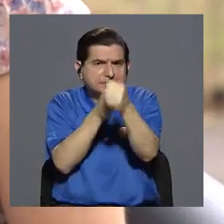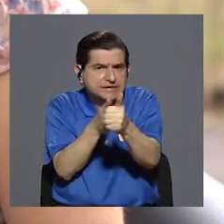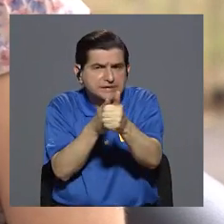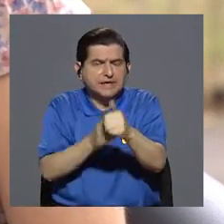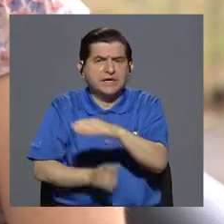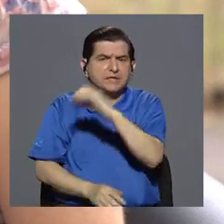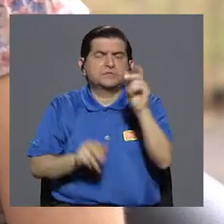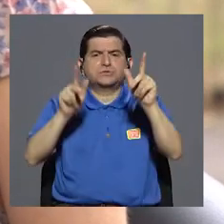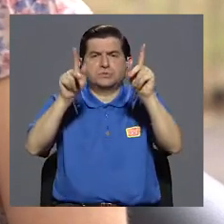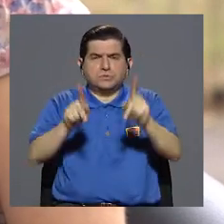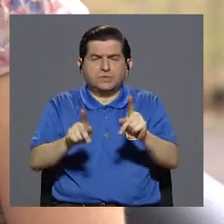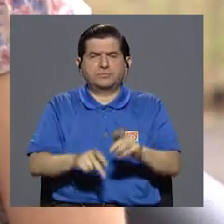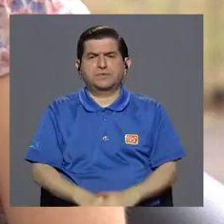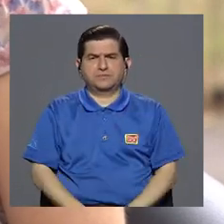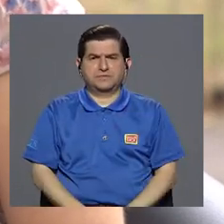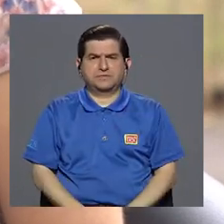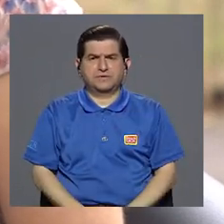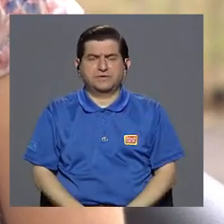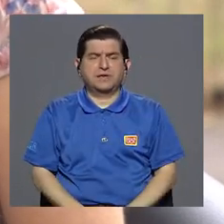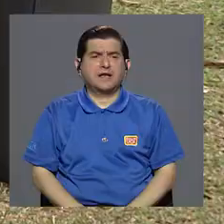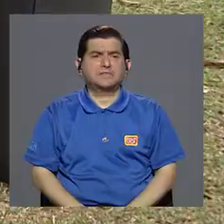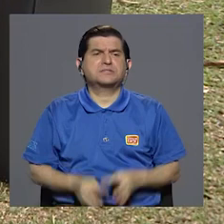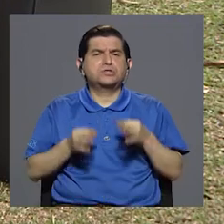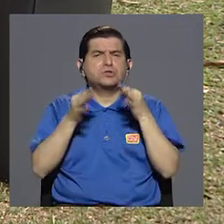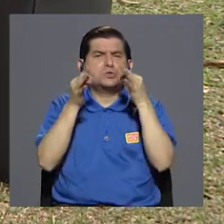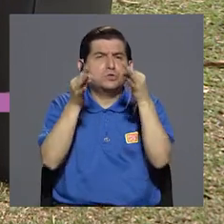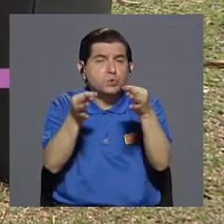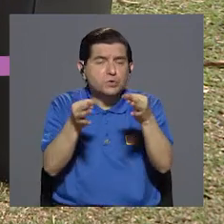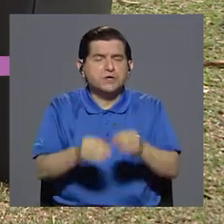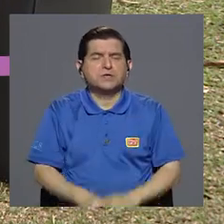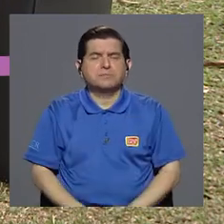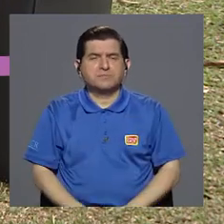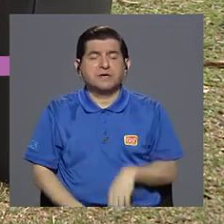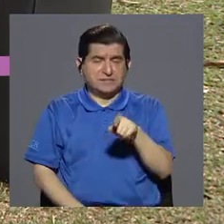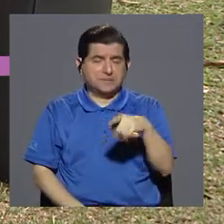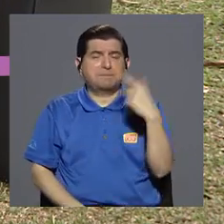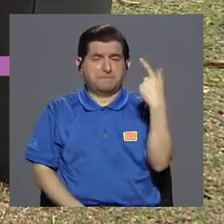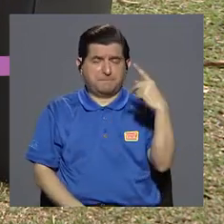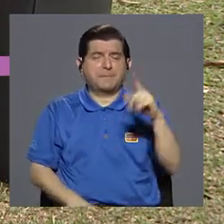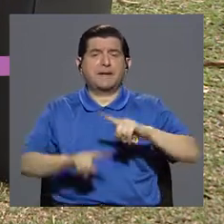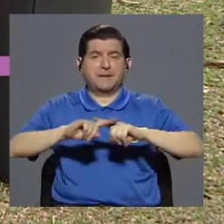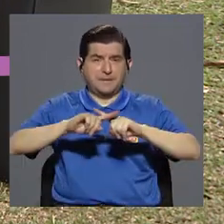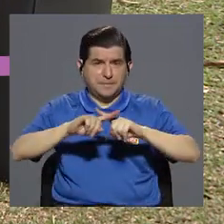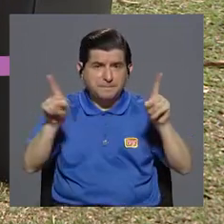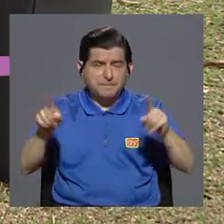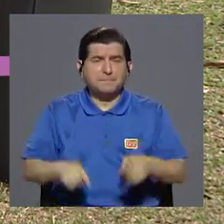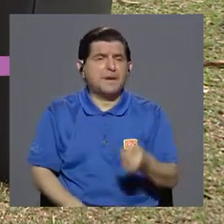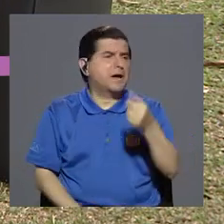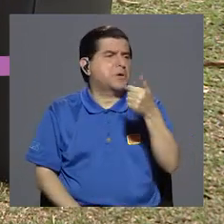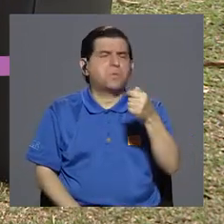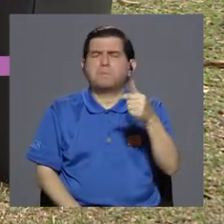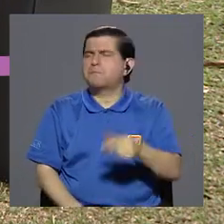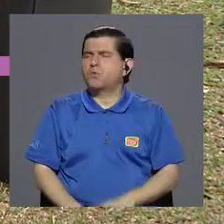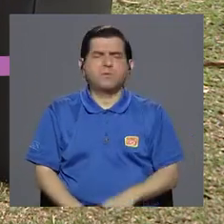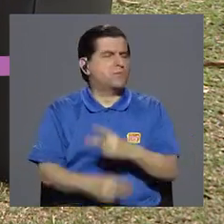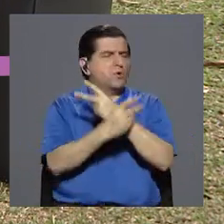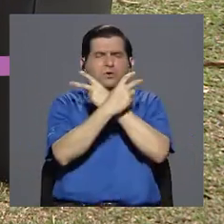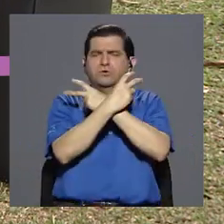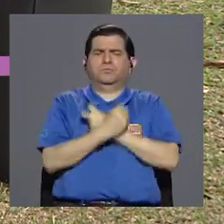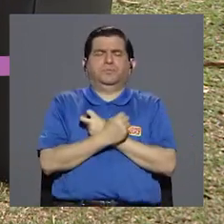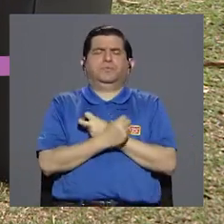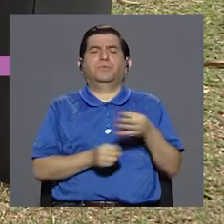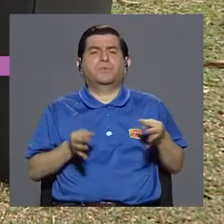personas que andan en esas zonas. Los sectores del turismo están expuestos a este riesgo, pero hay muy pocos envenenamientos